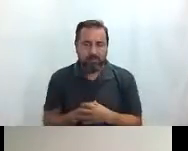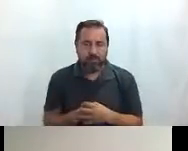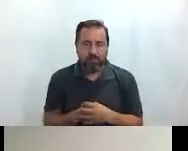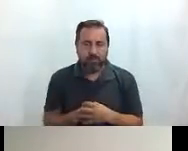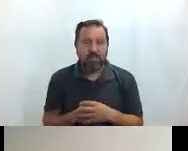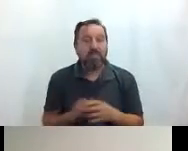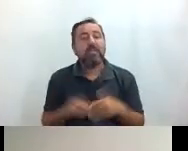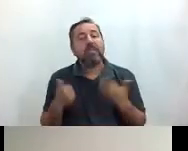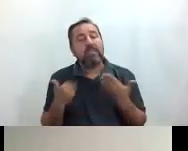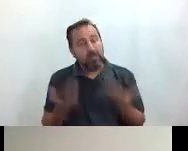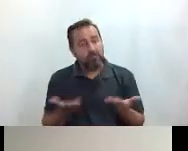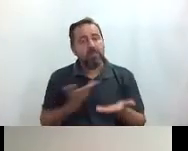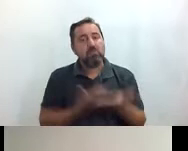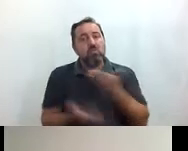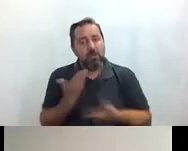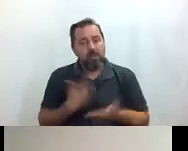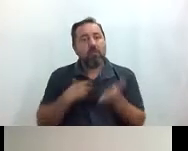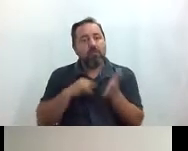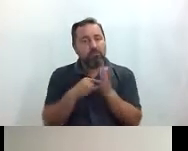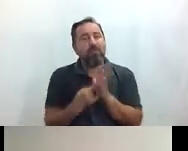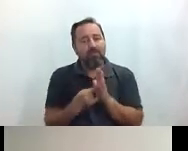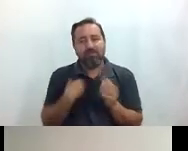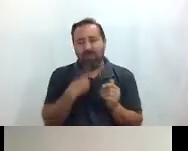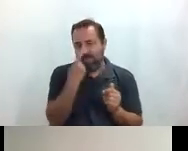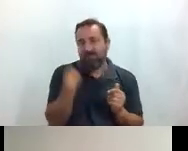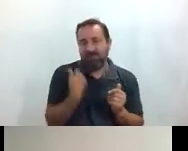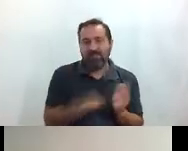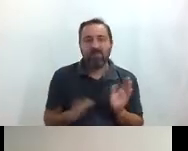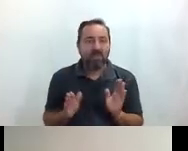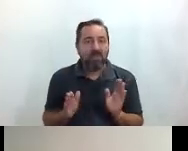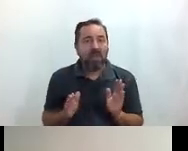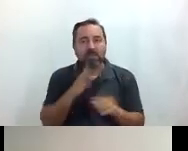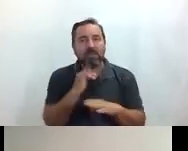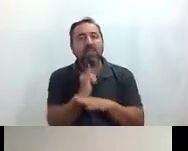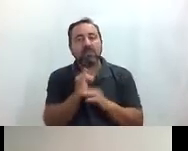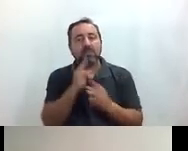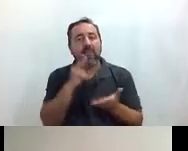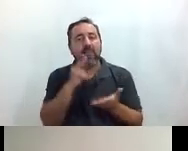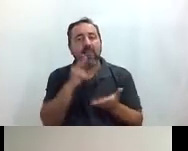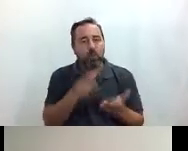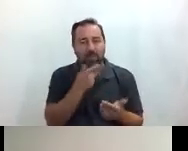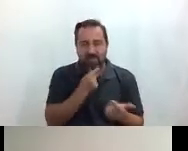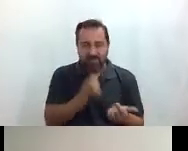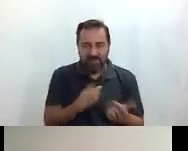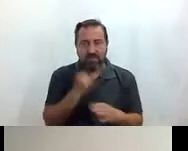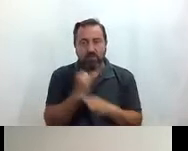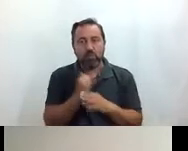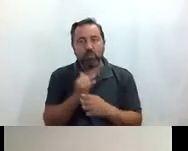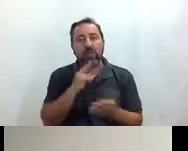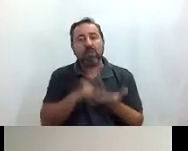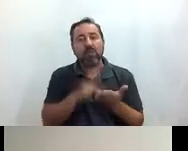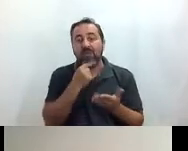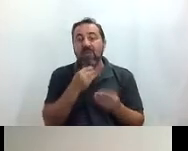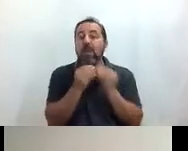también hemos colaborado y este proyecto ha sido el año pasado con el Instituto de Lectura Fácil el Instituto de Lectura Fácil ha